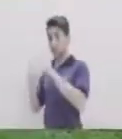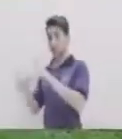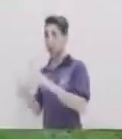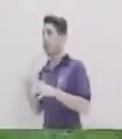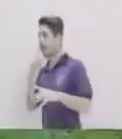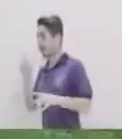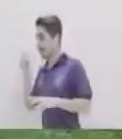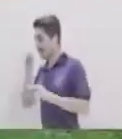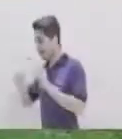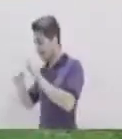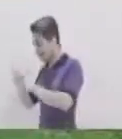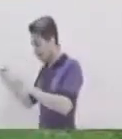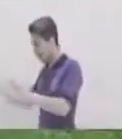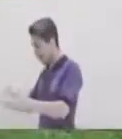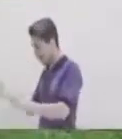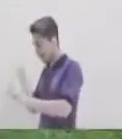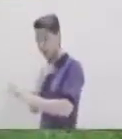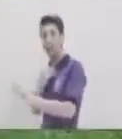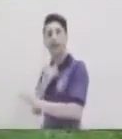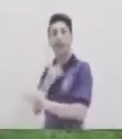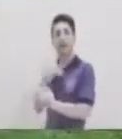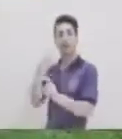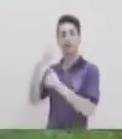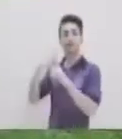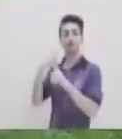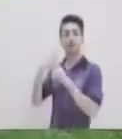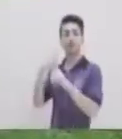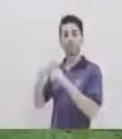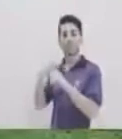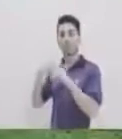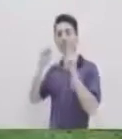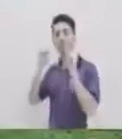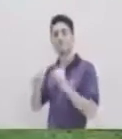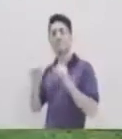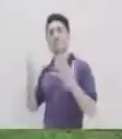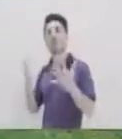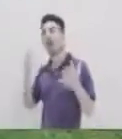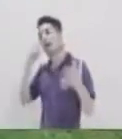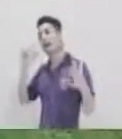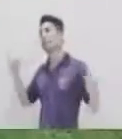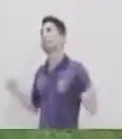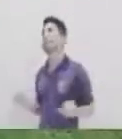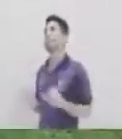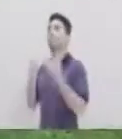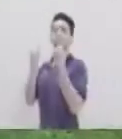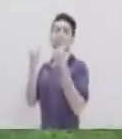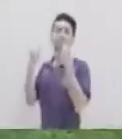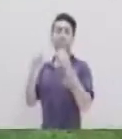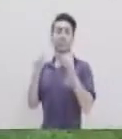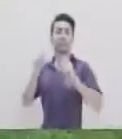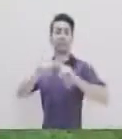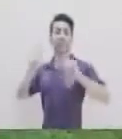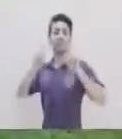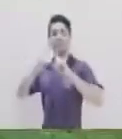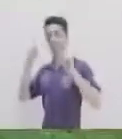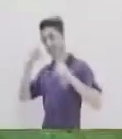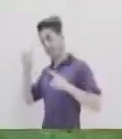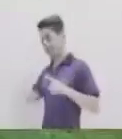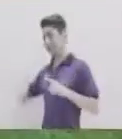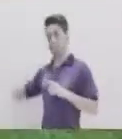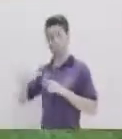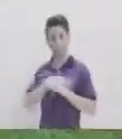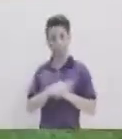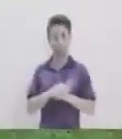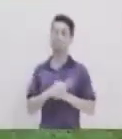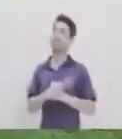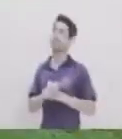persona Que deja huellas positivas Y puedan ser Huellas que inspiren A hacer algo diferente En su entorno